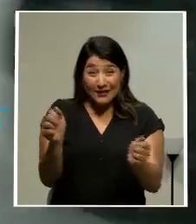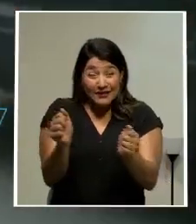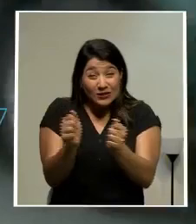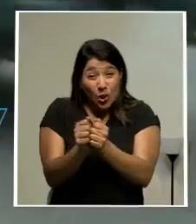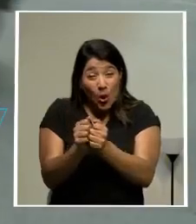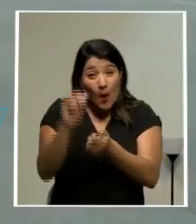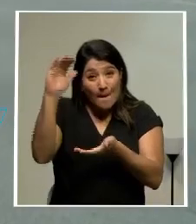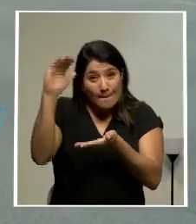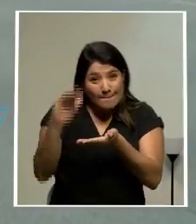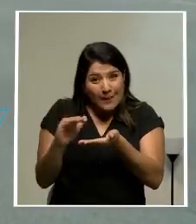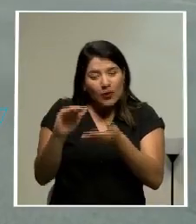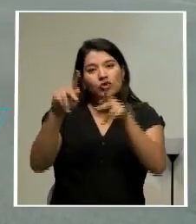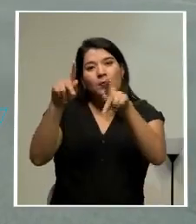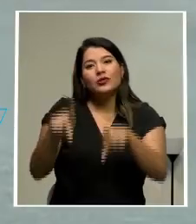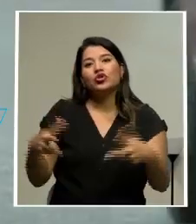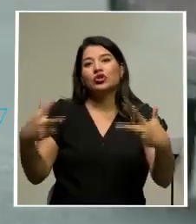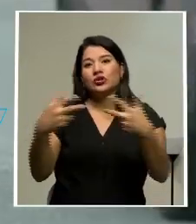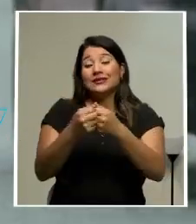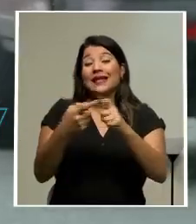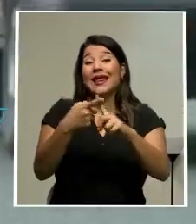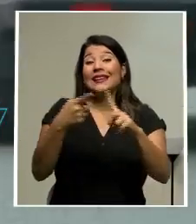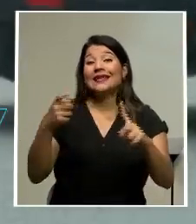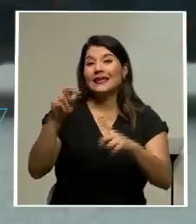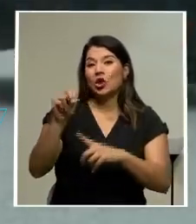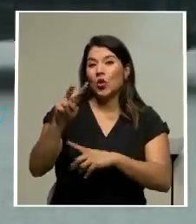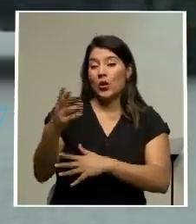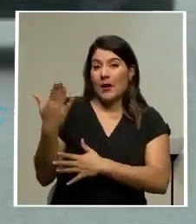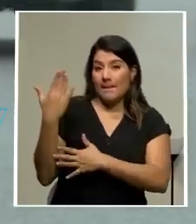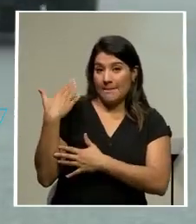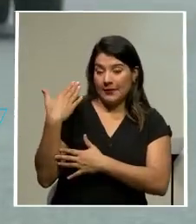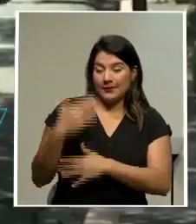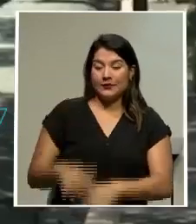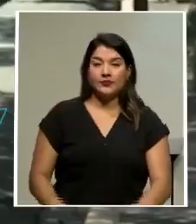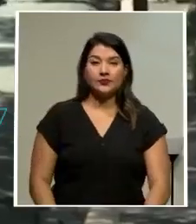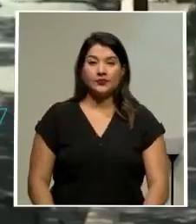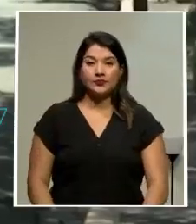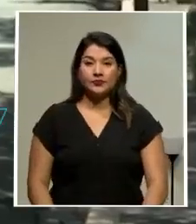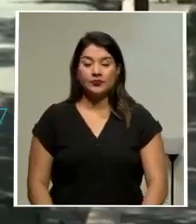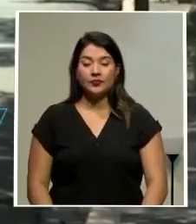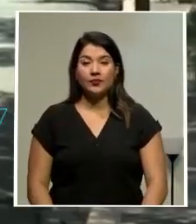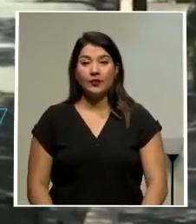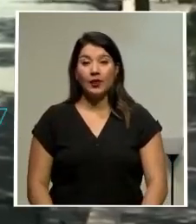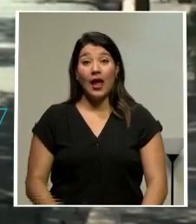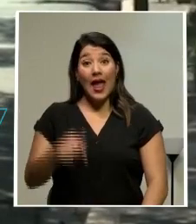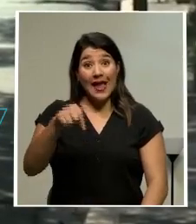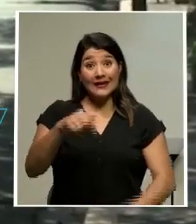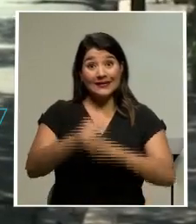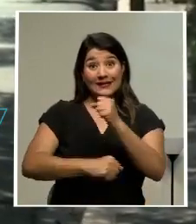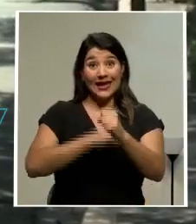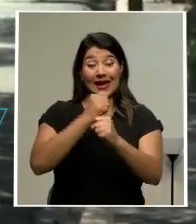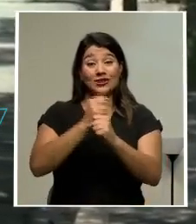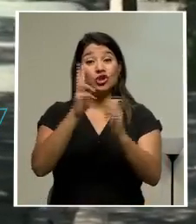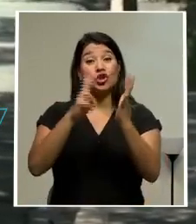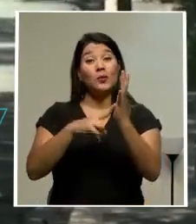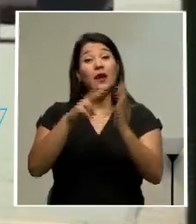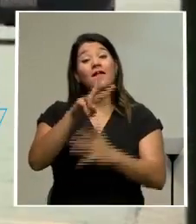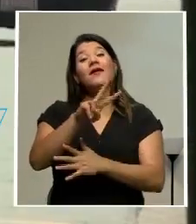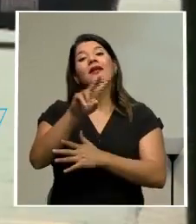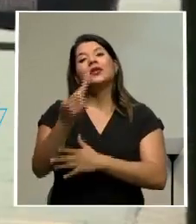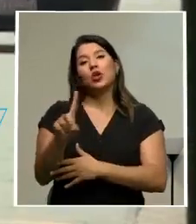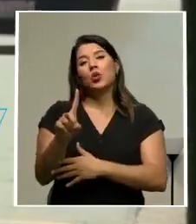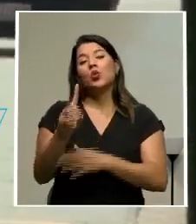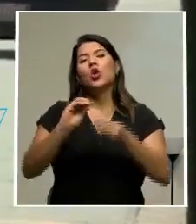más baja que se ha registrado desde noviembre pasado con 20 casos en total. Durante este 2021, las cifras que se han venido